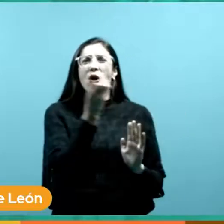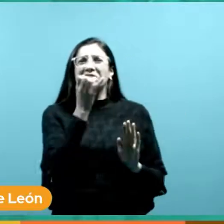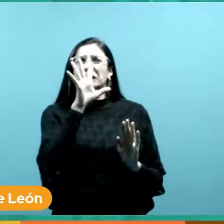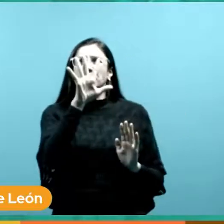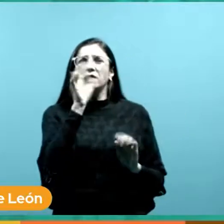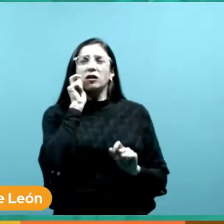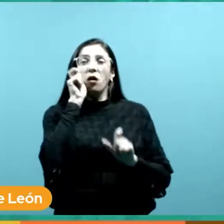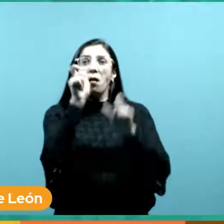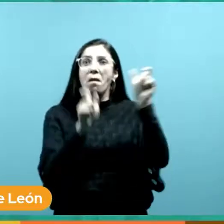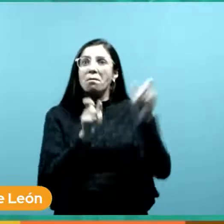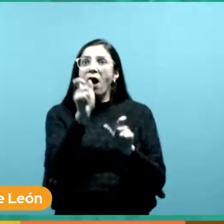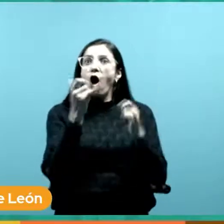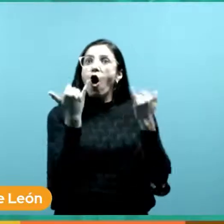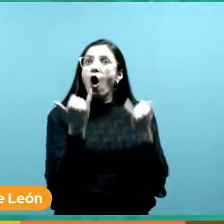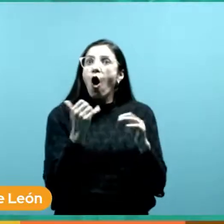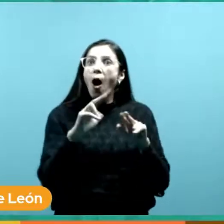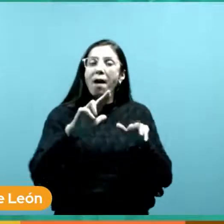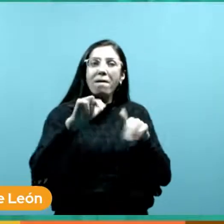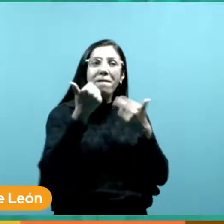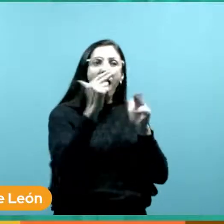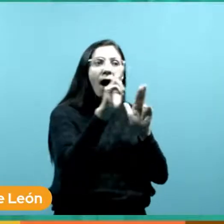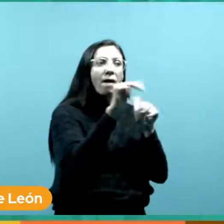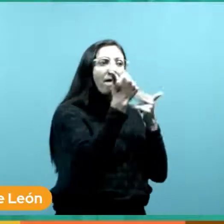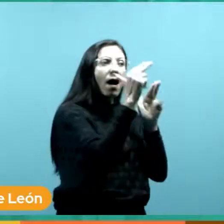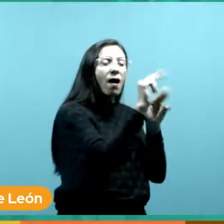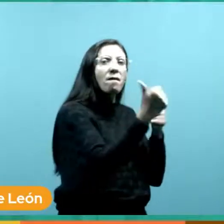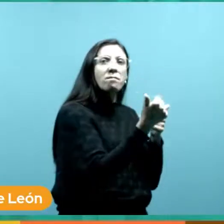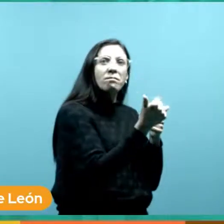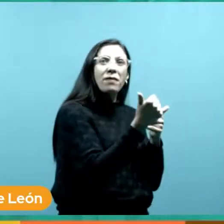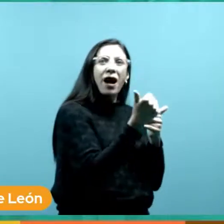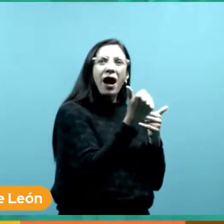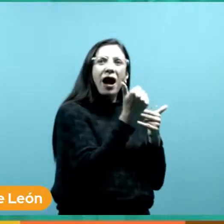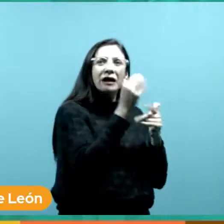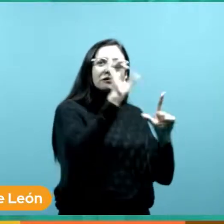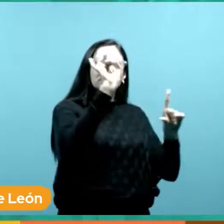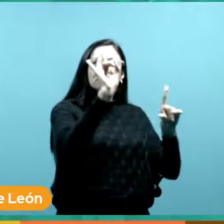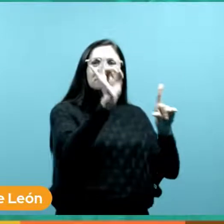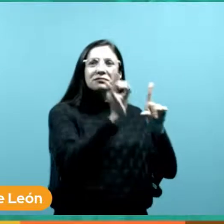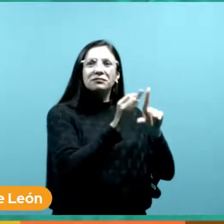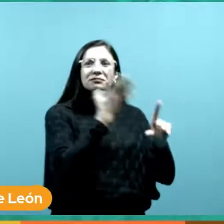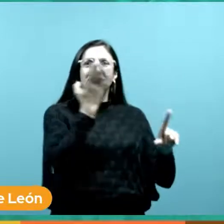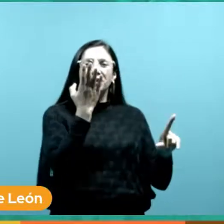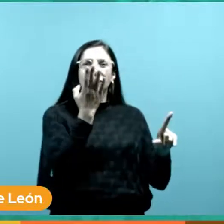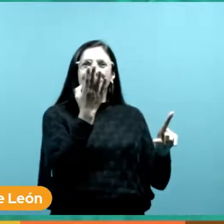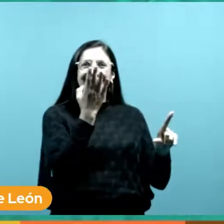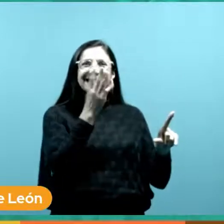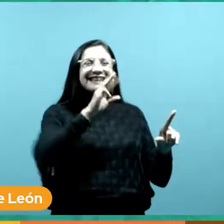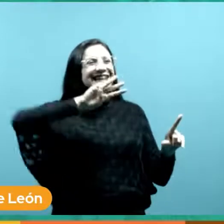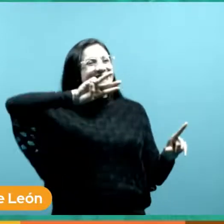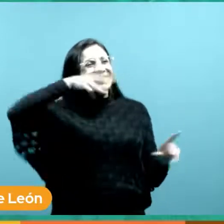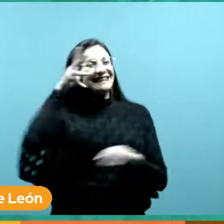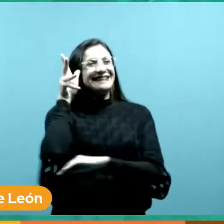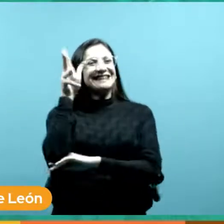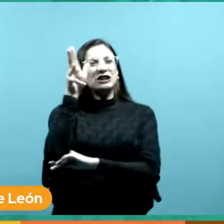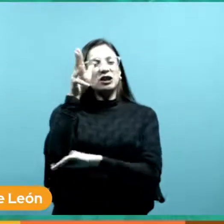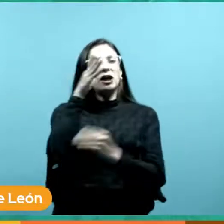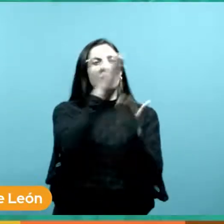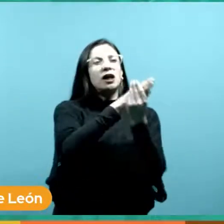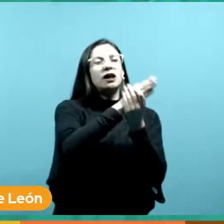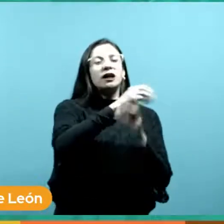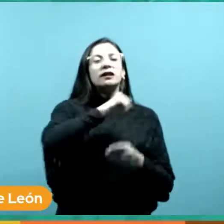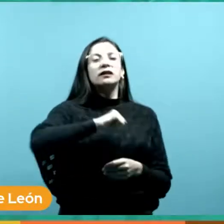conectadas con nuestra plataforma del tercer seminario de archivos de derechos humanos